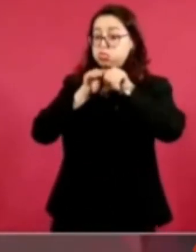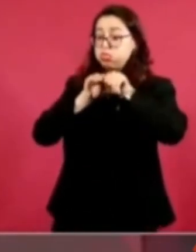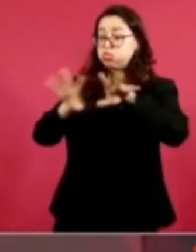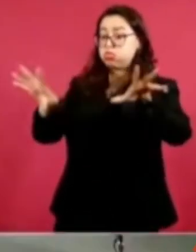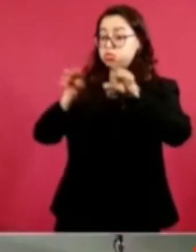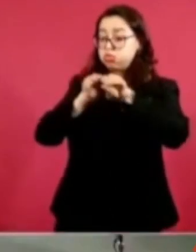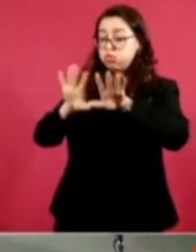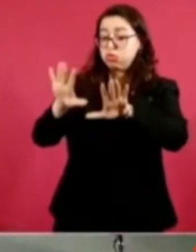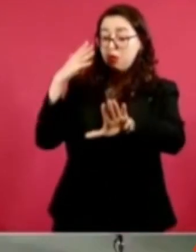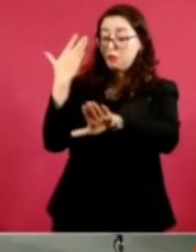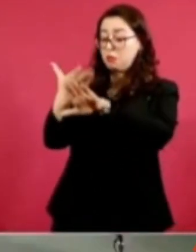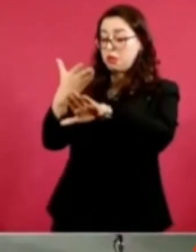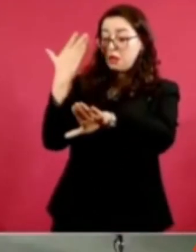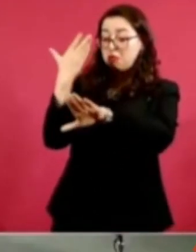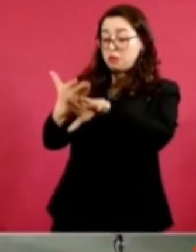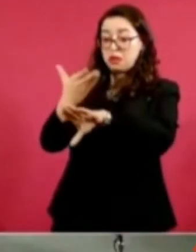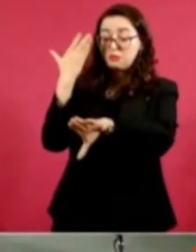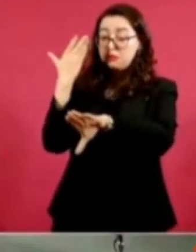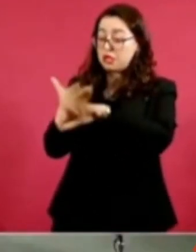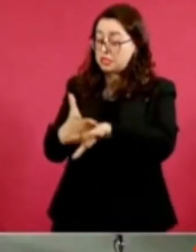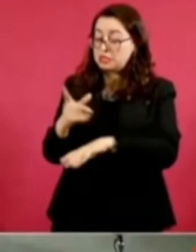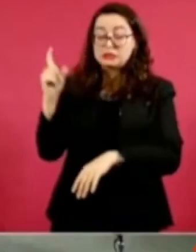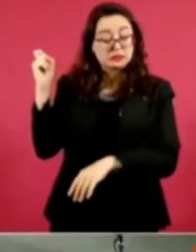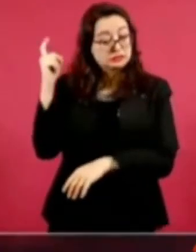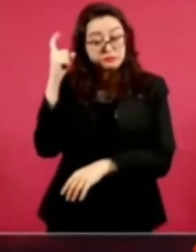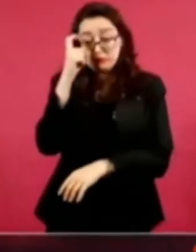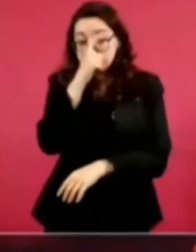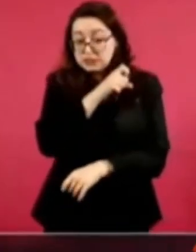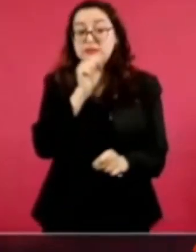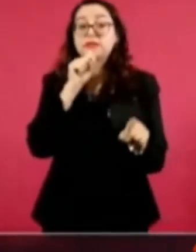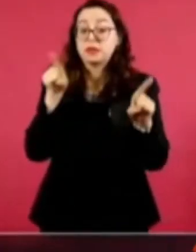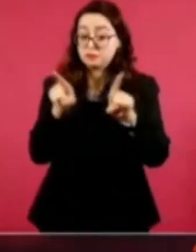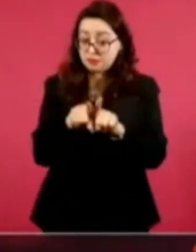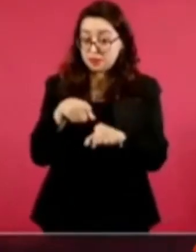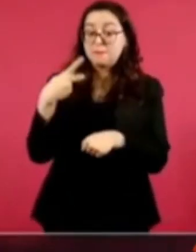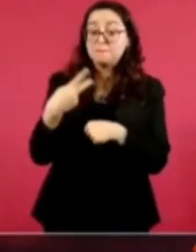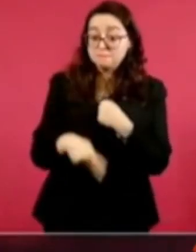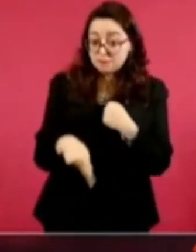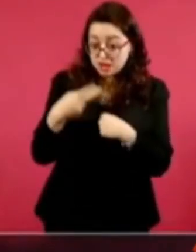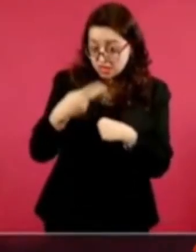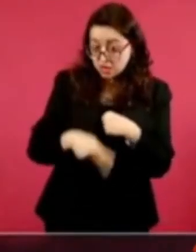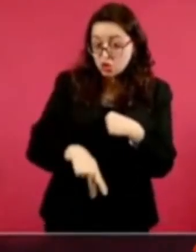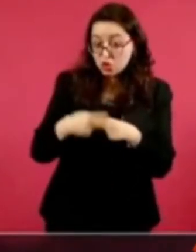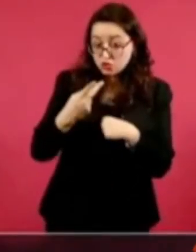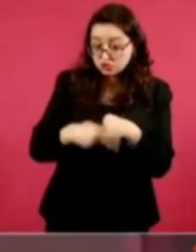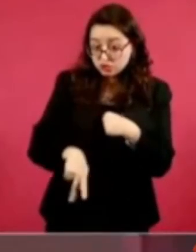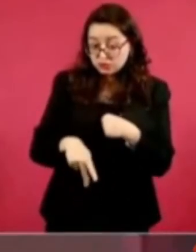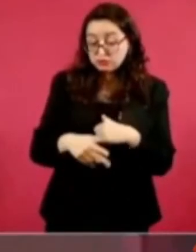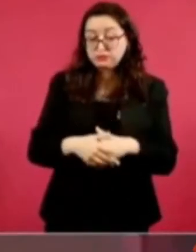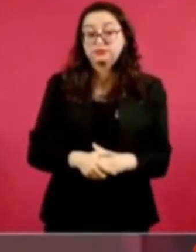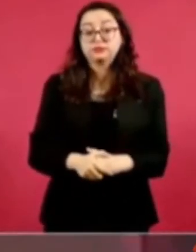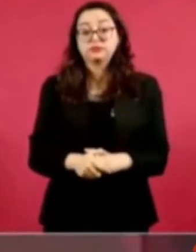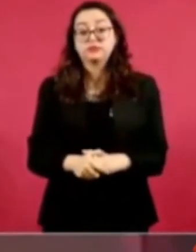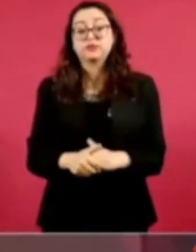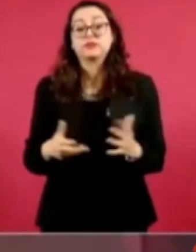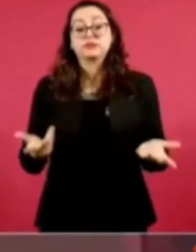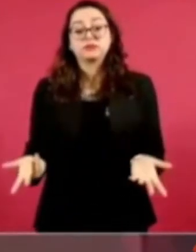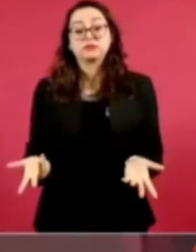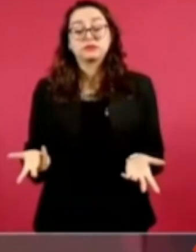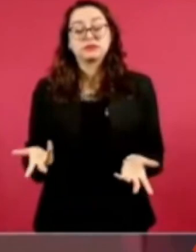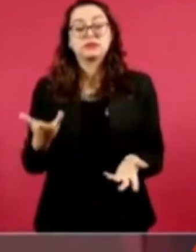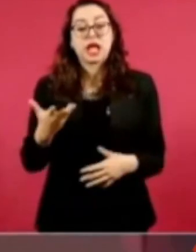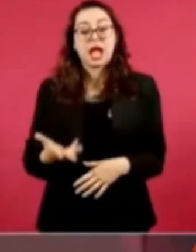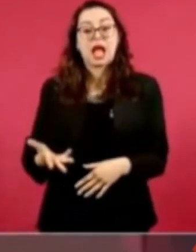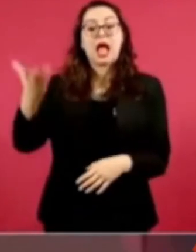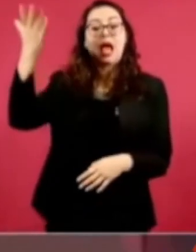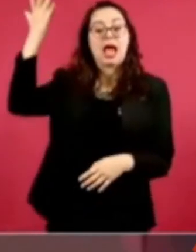nosotros fuimos víctimas. Bueno, ahora, como gobierno, pero cuando fuimos candidato, imagínense la